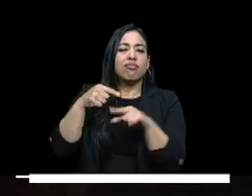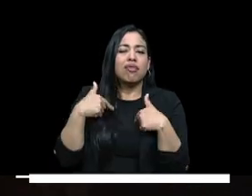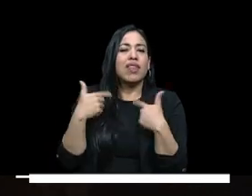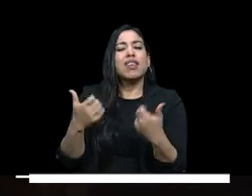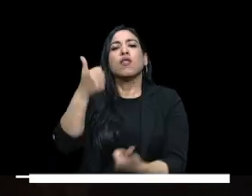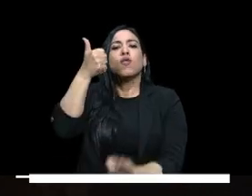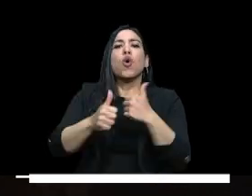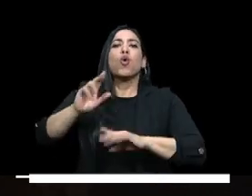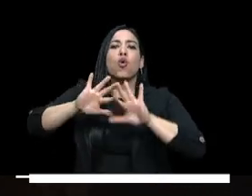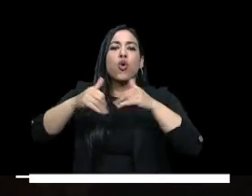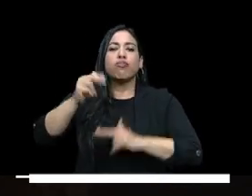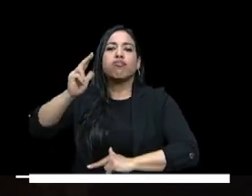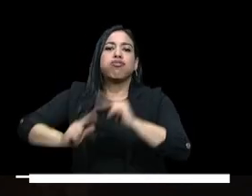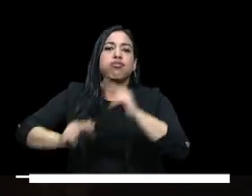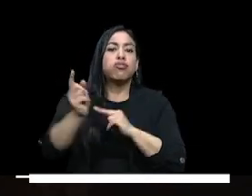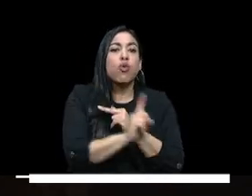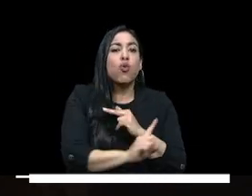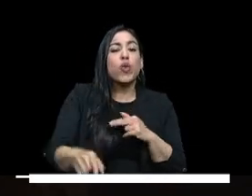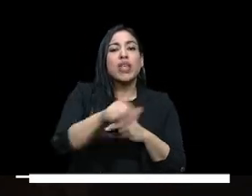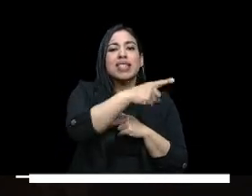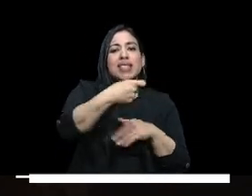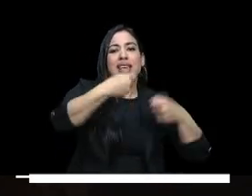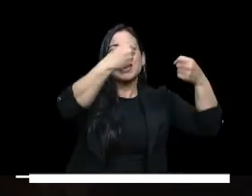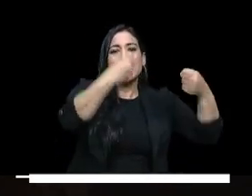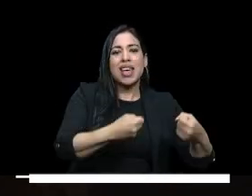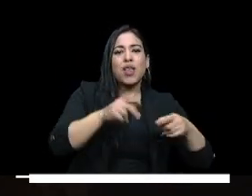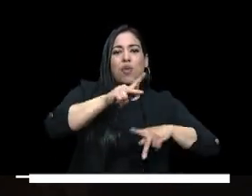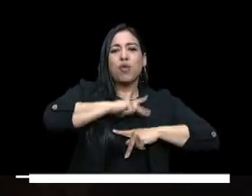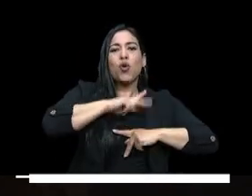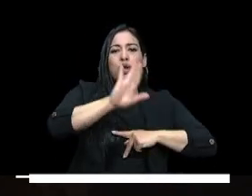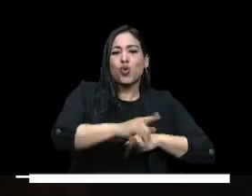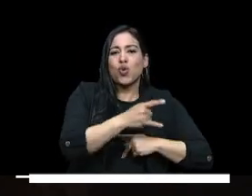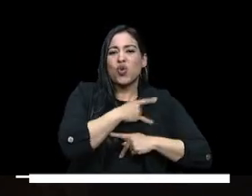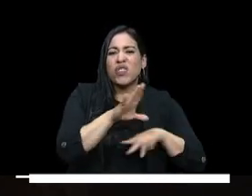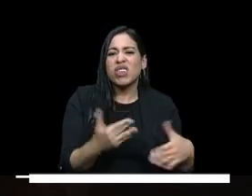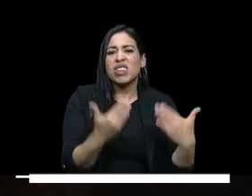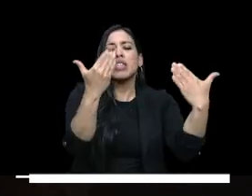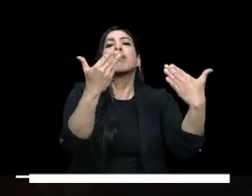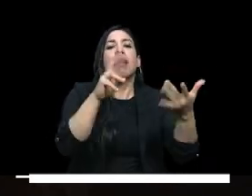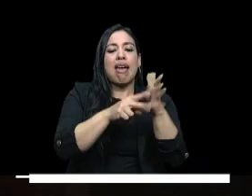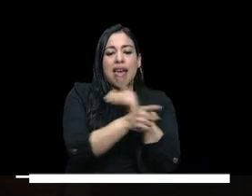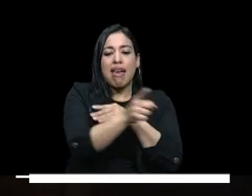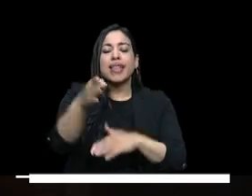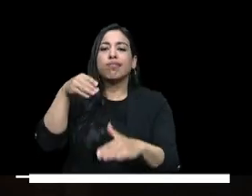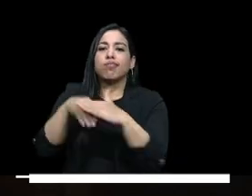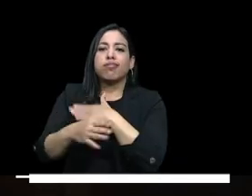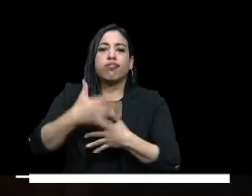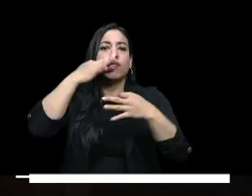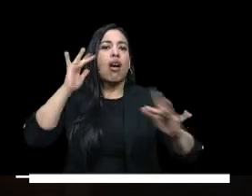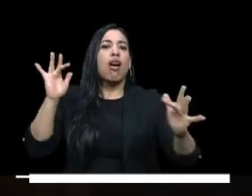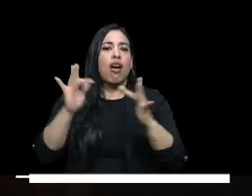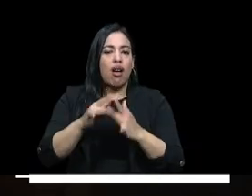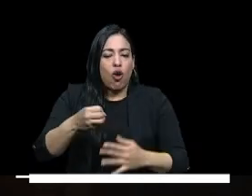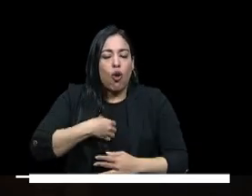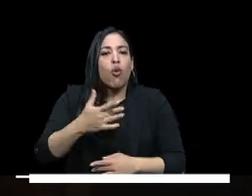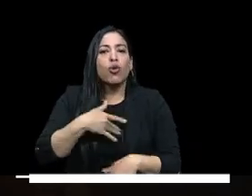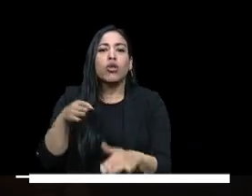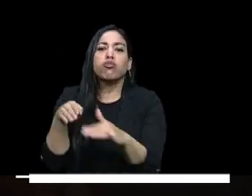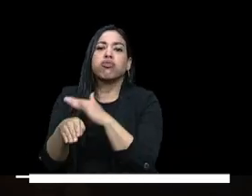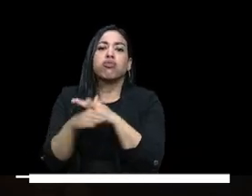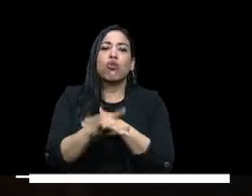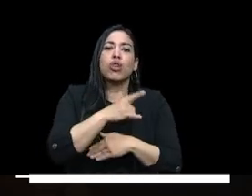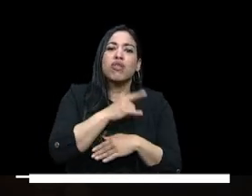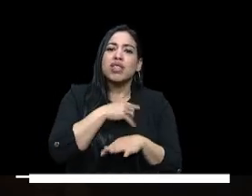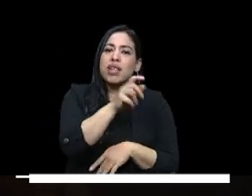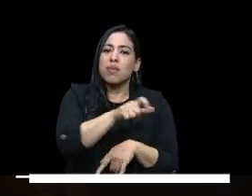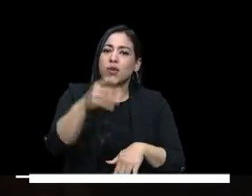y es la construcción de alrededor de 100 sedes educativas que nos permitirán garantizar acceso real y oportunidades reales de acceso a educación